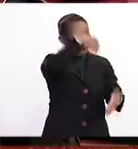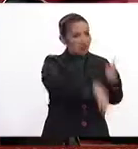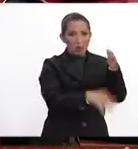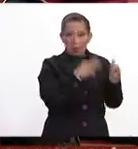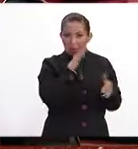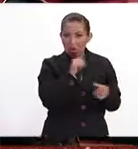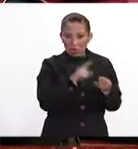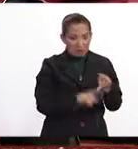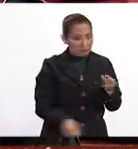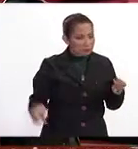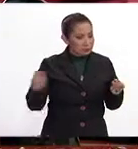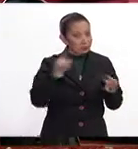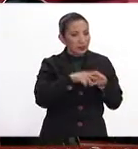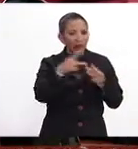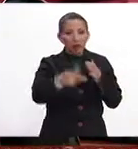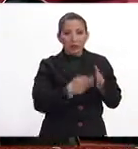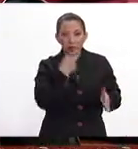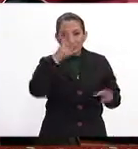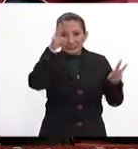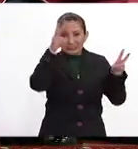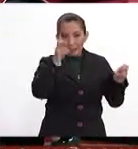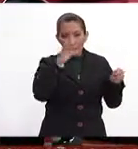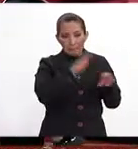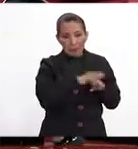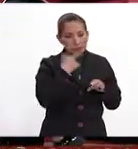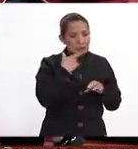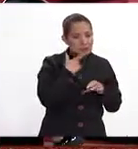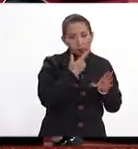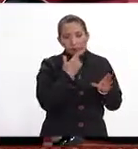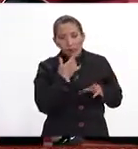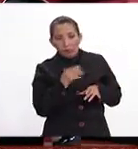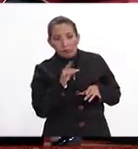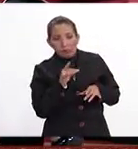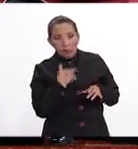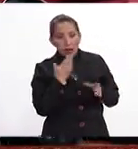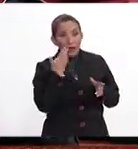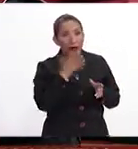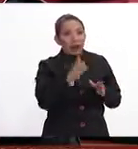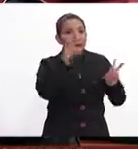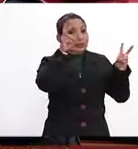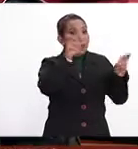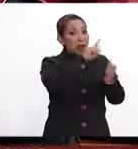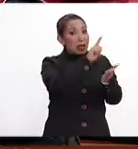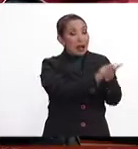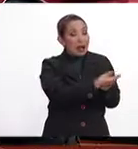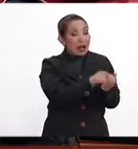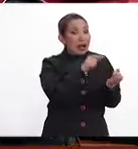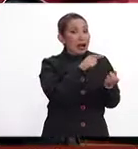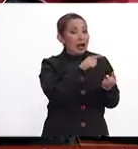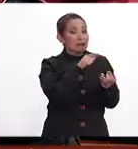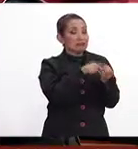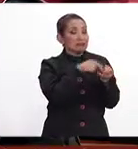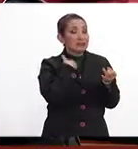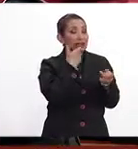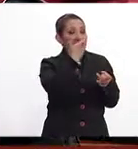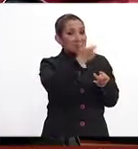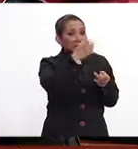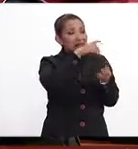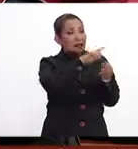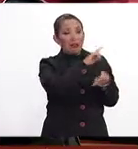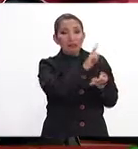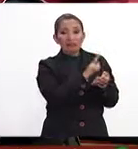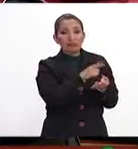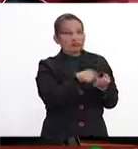regresó sobre este tema que parece más sencillo, están saliendo los temas legales, están saliendo los temas económicos,